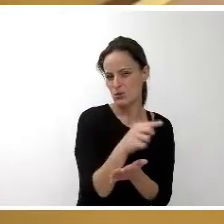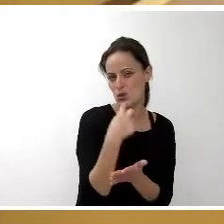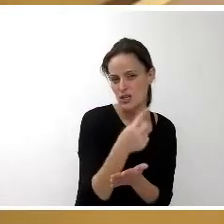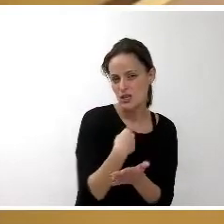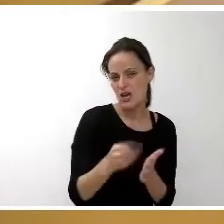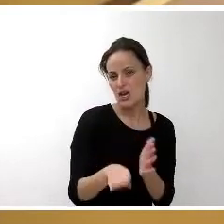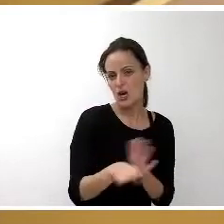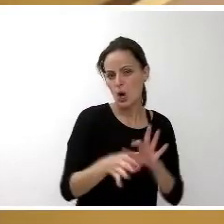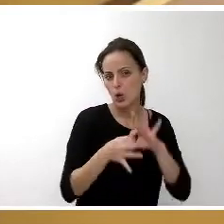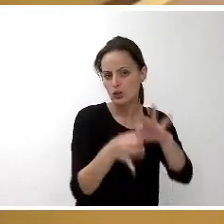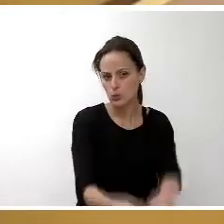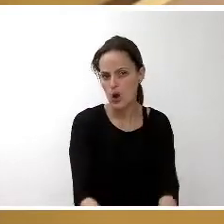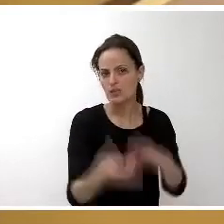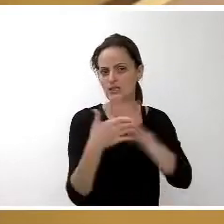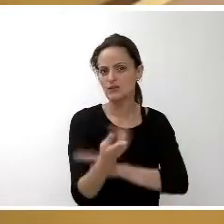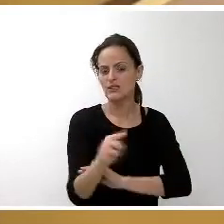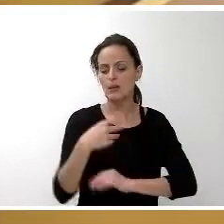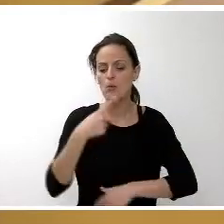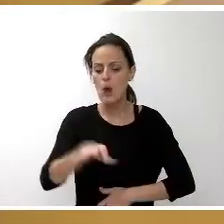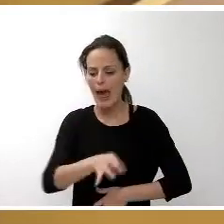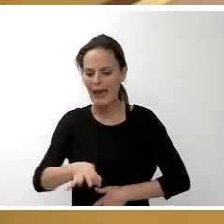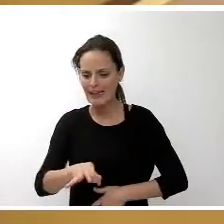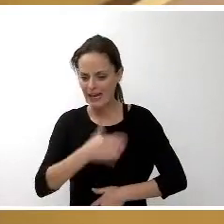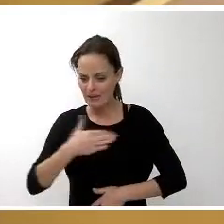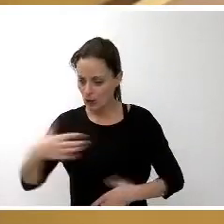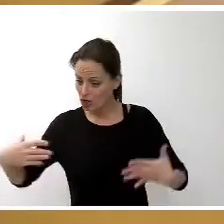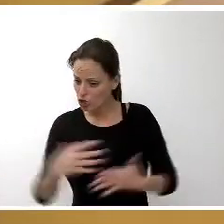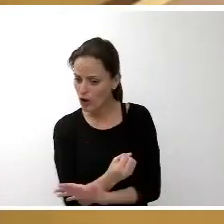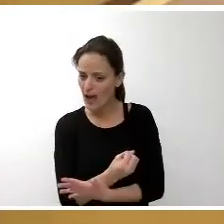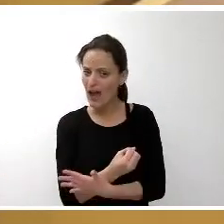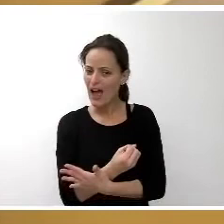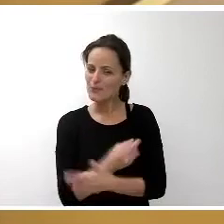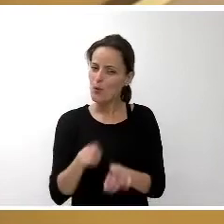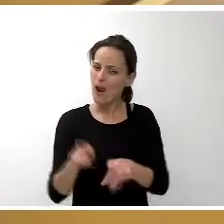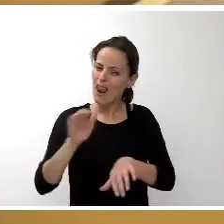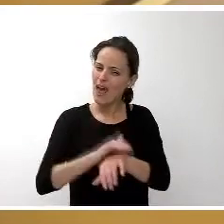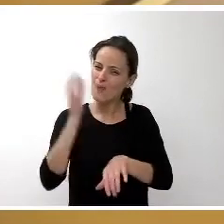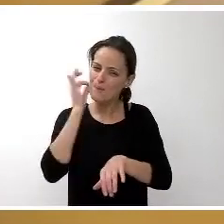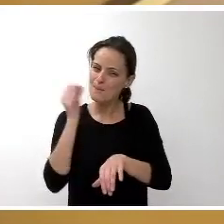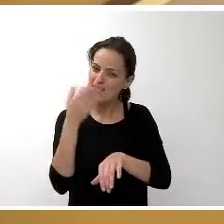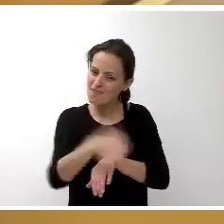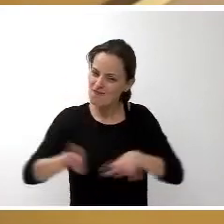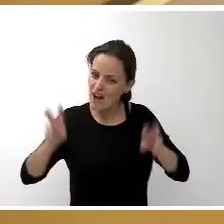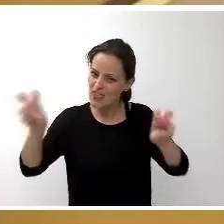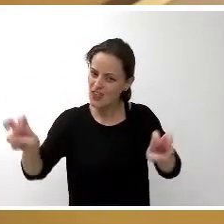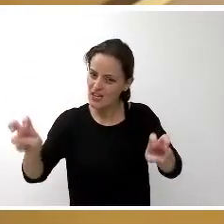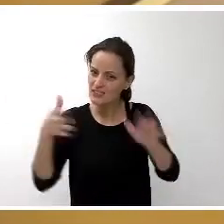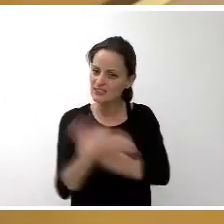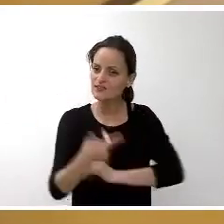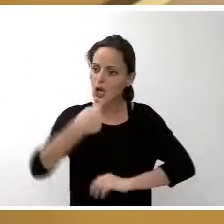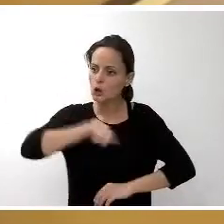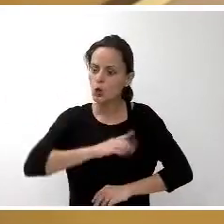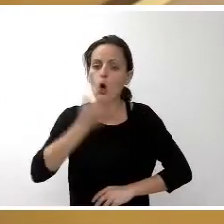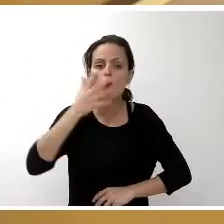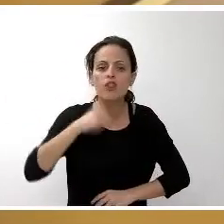planteemos que esta isla también sea isla amiga de la infancia. Es decir, que contemos muchísimo con el punto de vista de